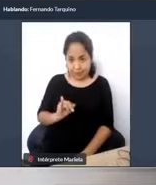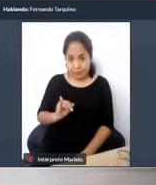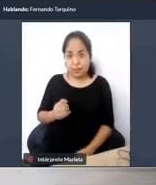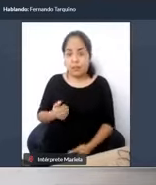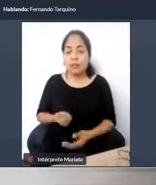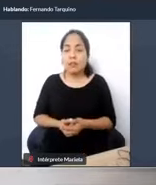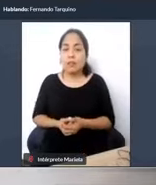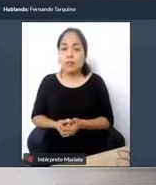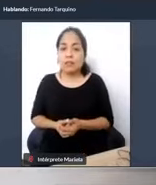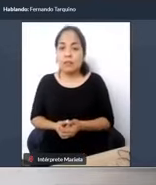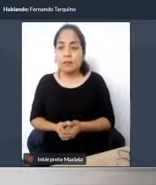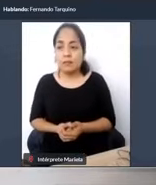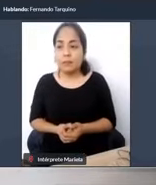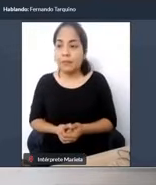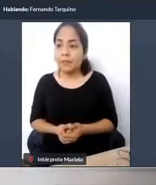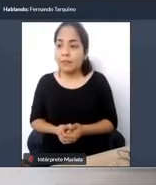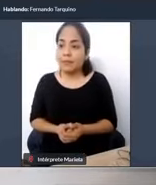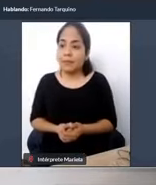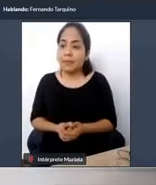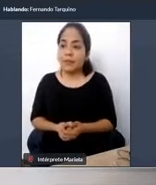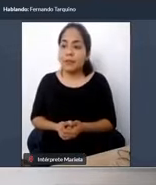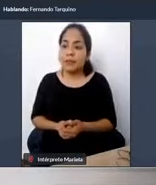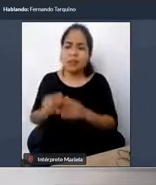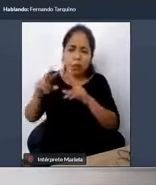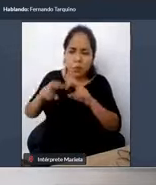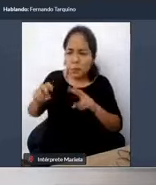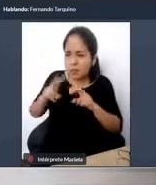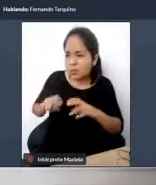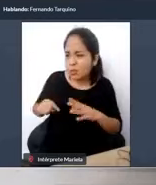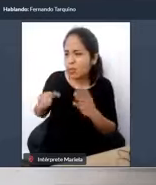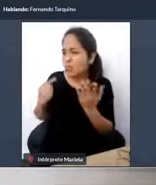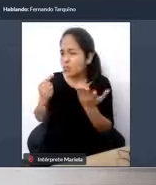al transporte de los Estados Unidos